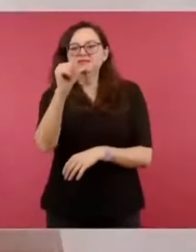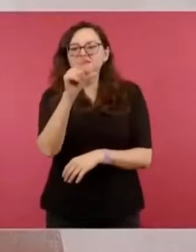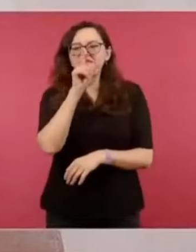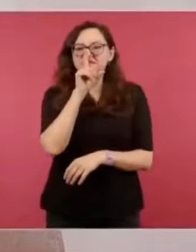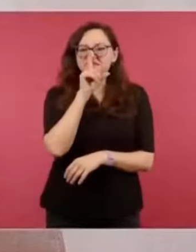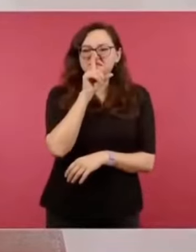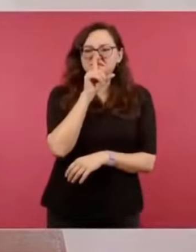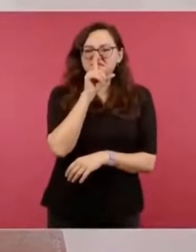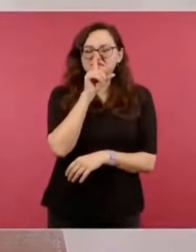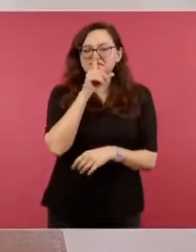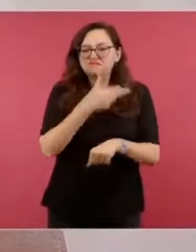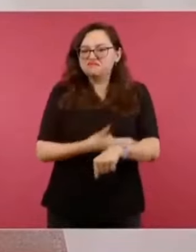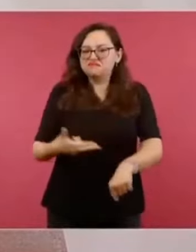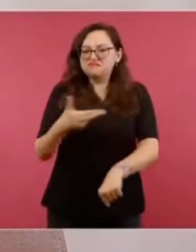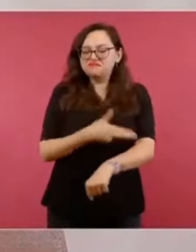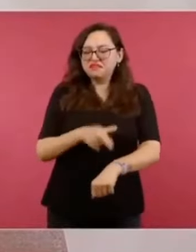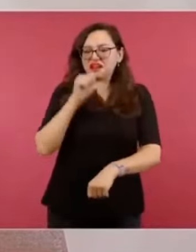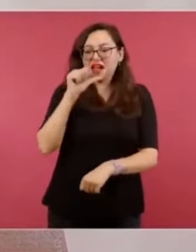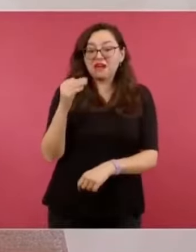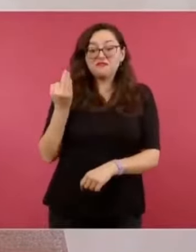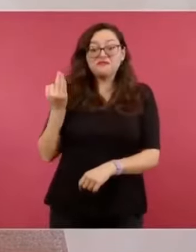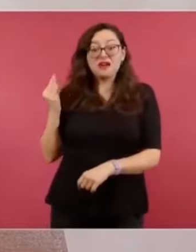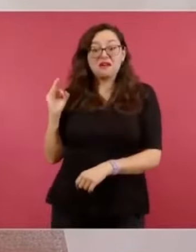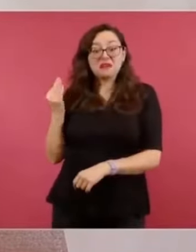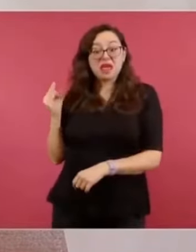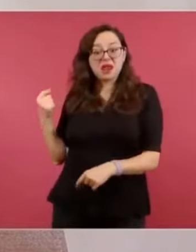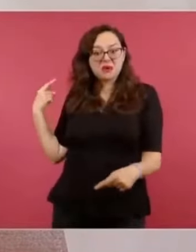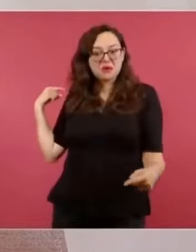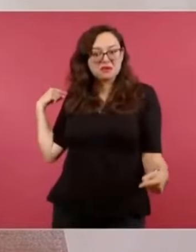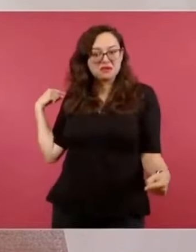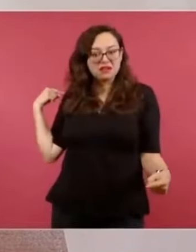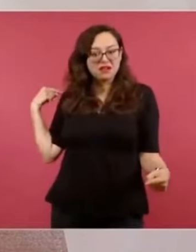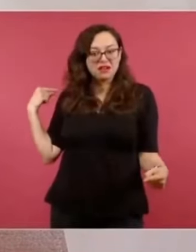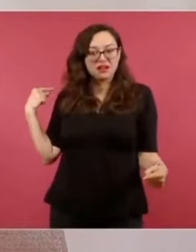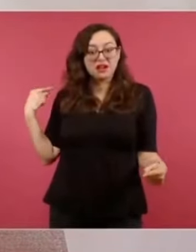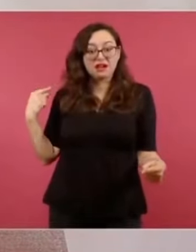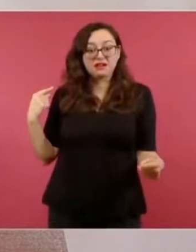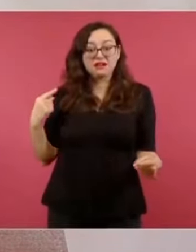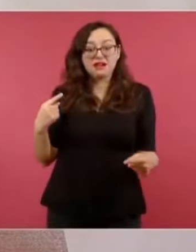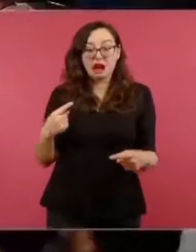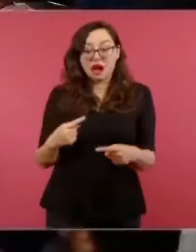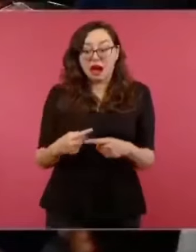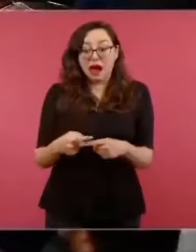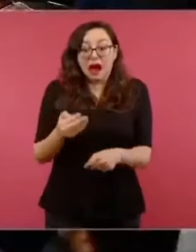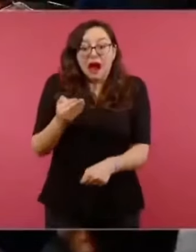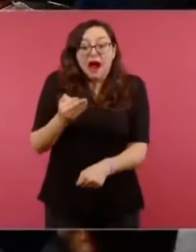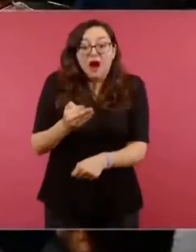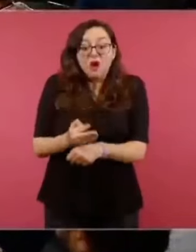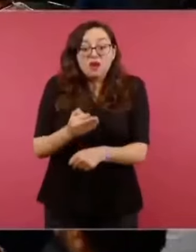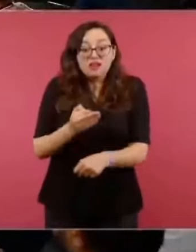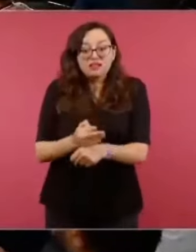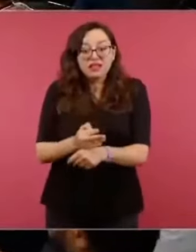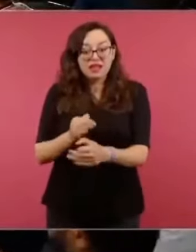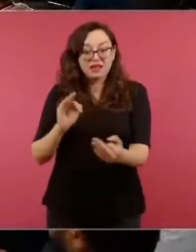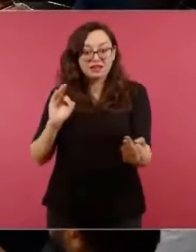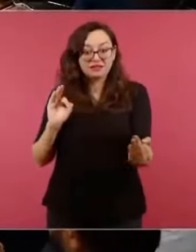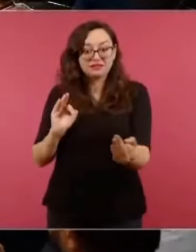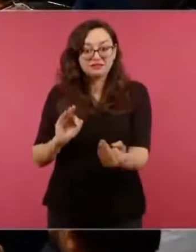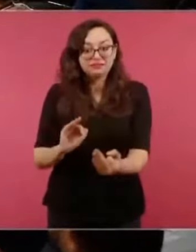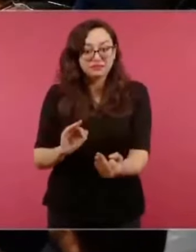trámite, es hasta que se da a conocer